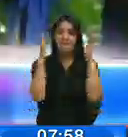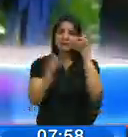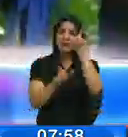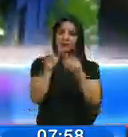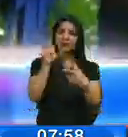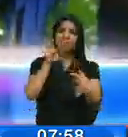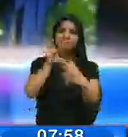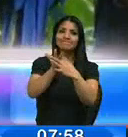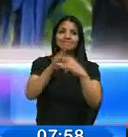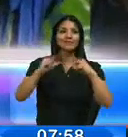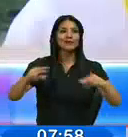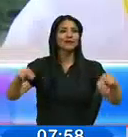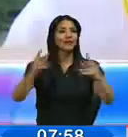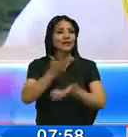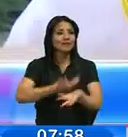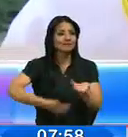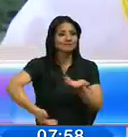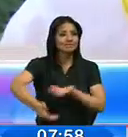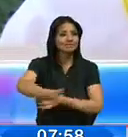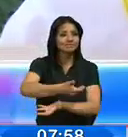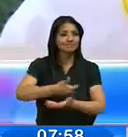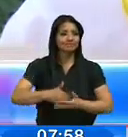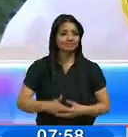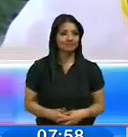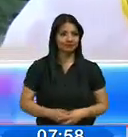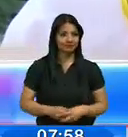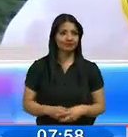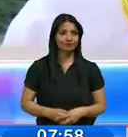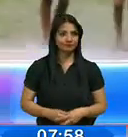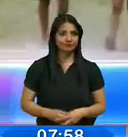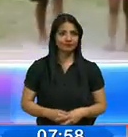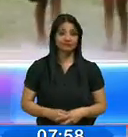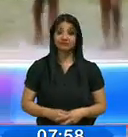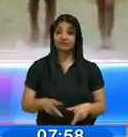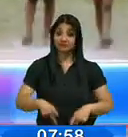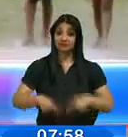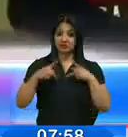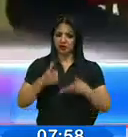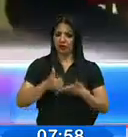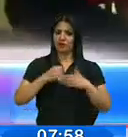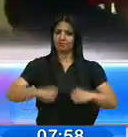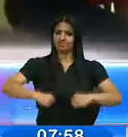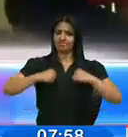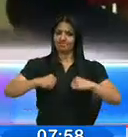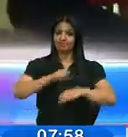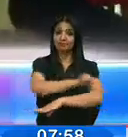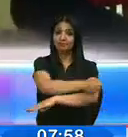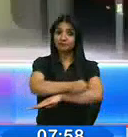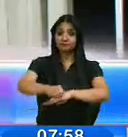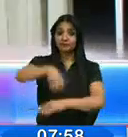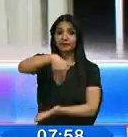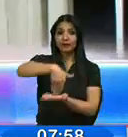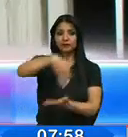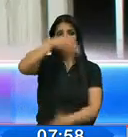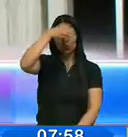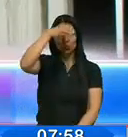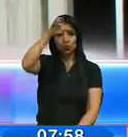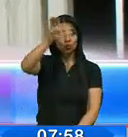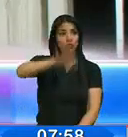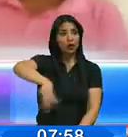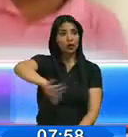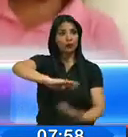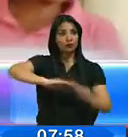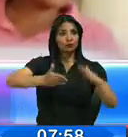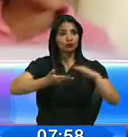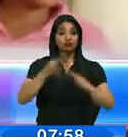armonía con la naturaleza. La selva es la vida que nos da fuerza. En Sucumbíos se encuentra el Centro Cultural Comunitario Atari donde las